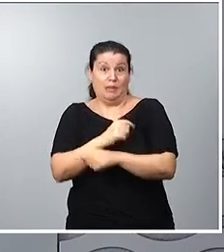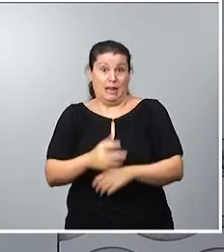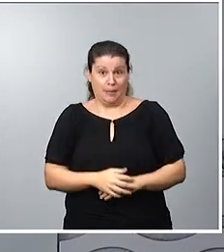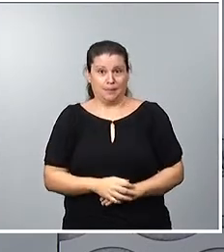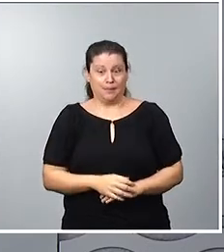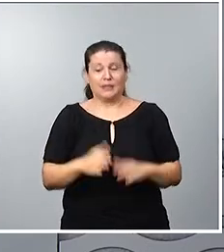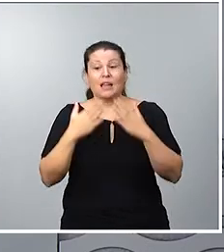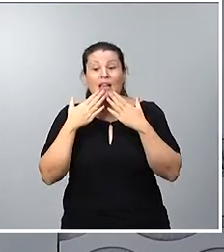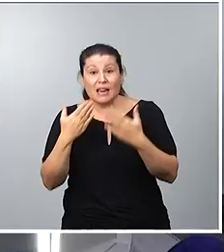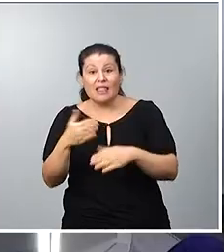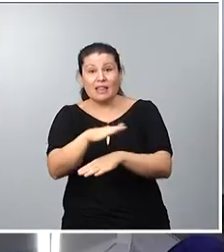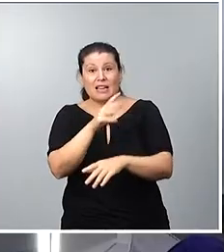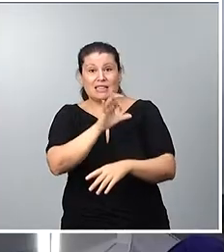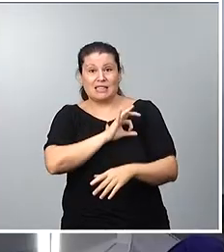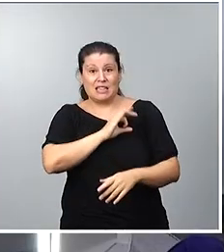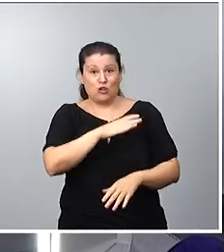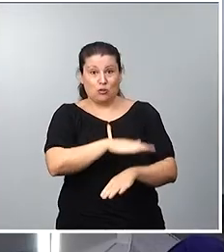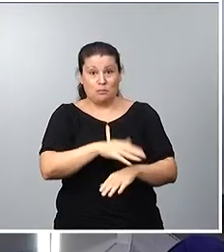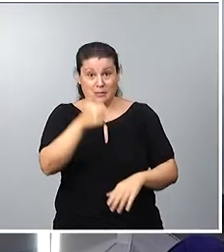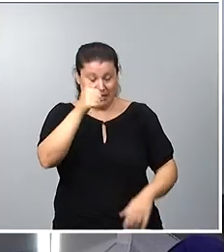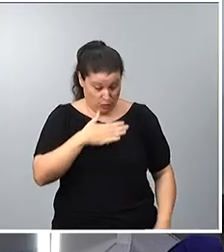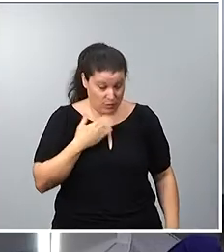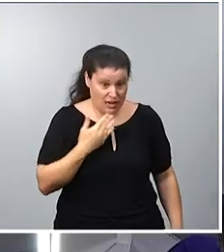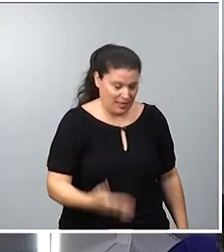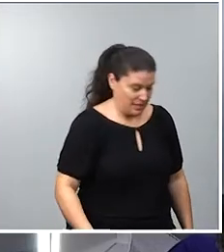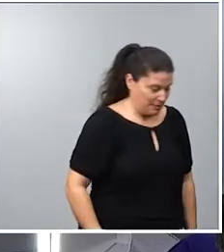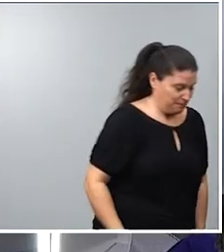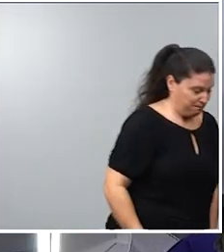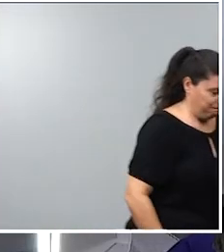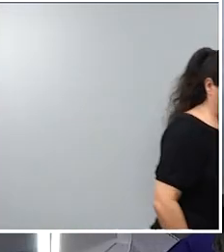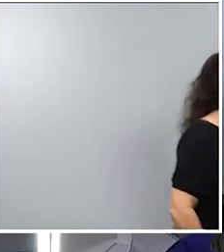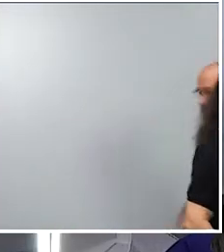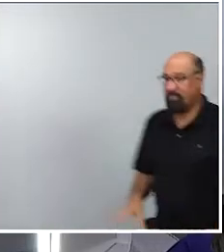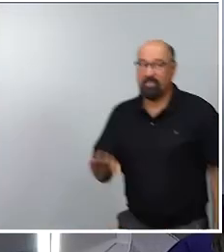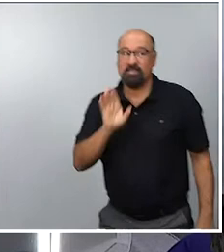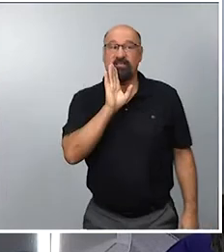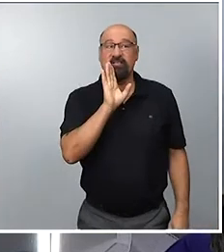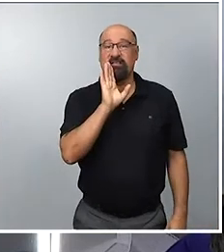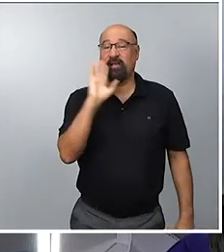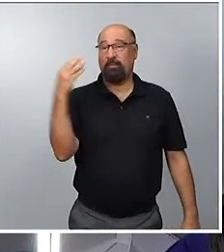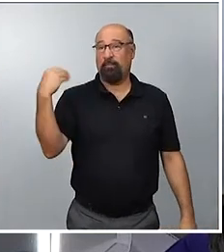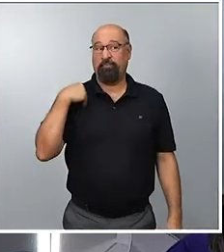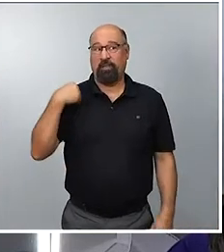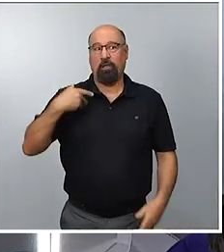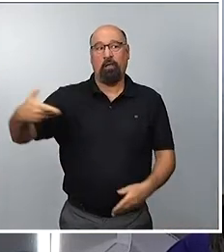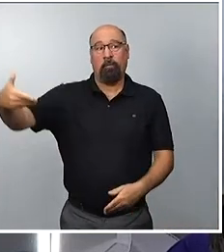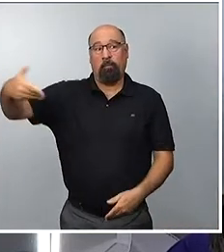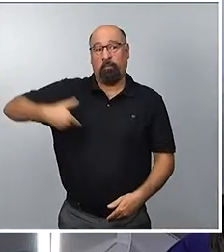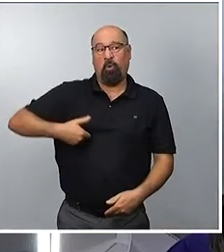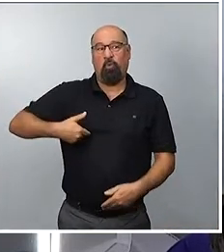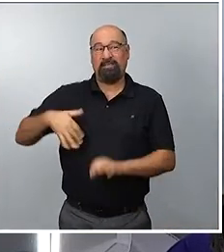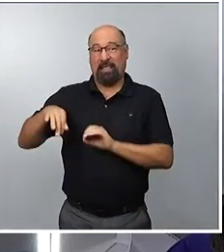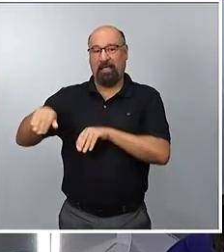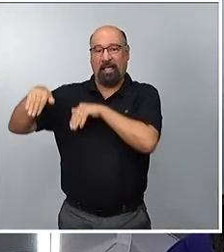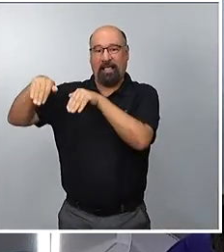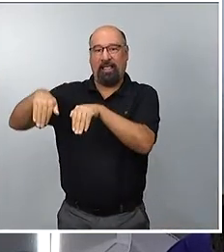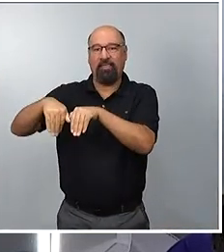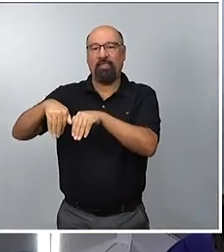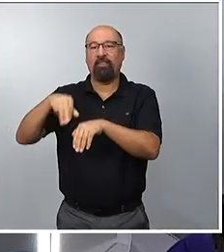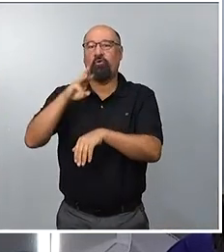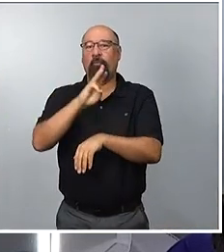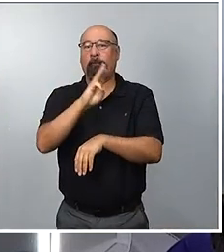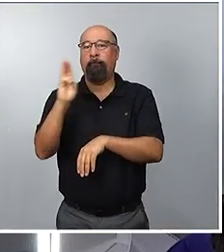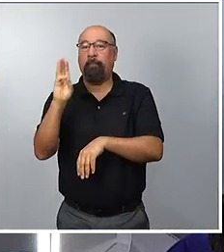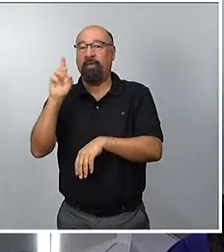Gracias, señor ministro. La pregunta que usted me planteaba con respecto a la propuesta del candidato a la investidura, el